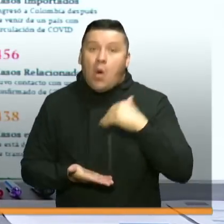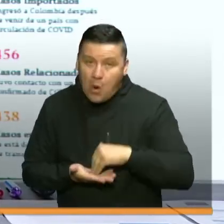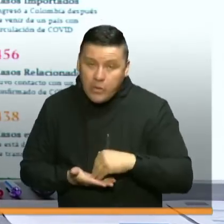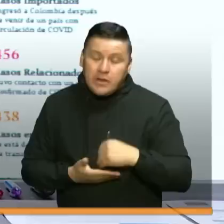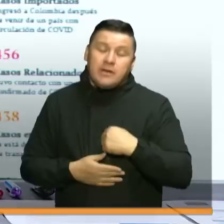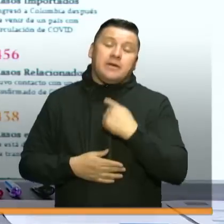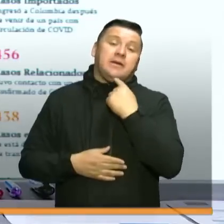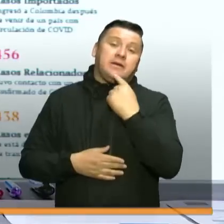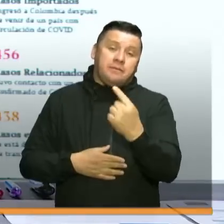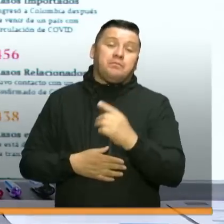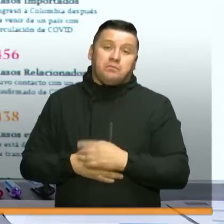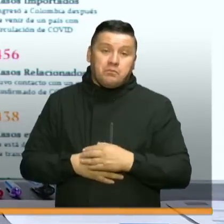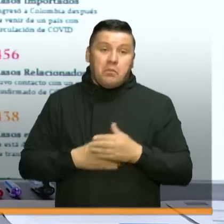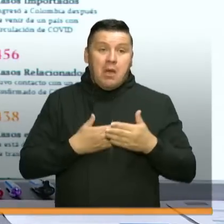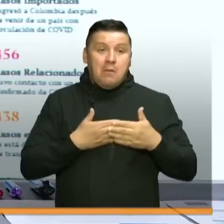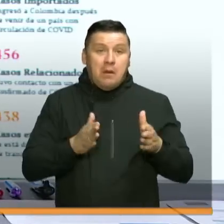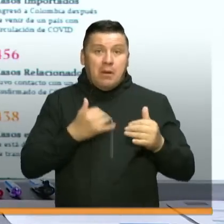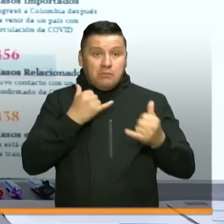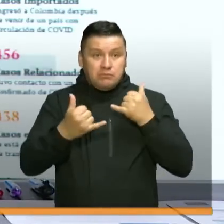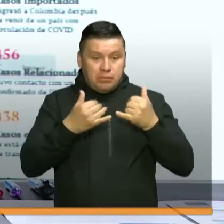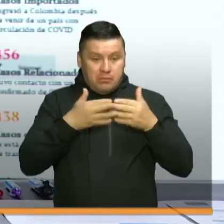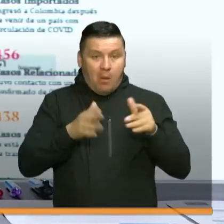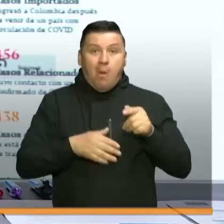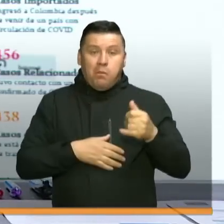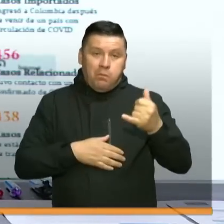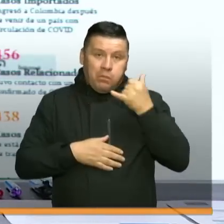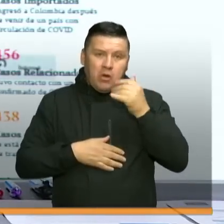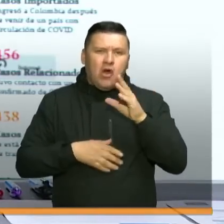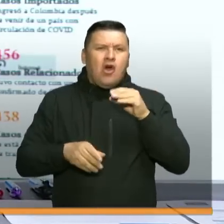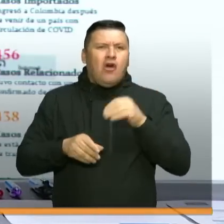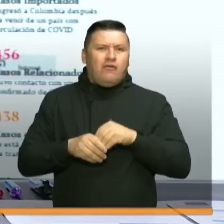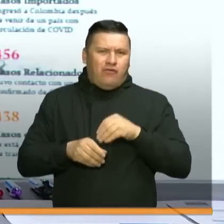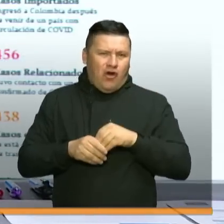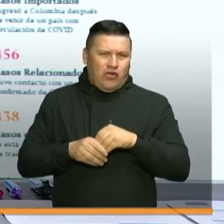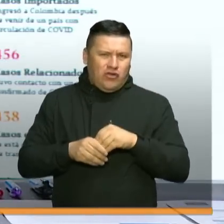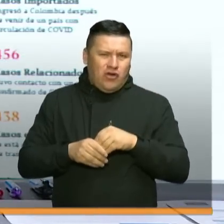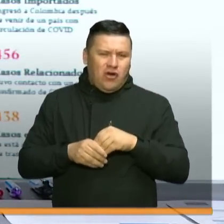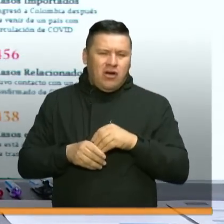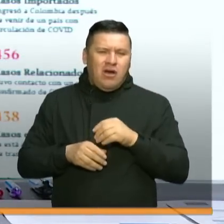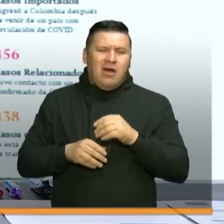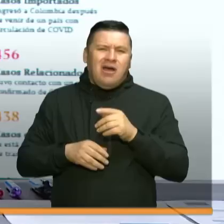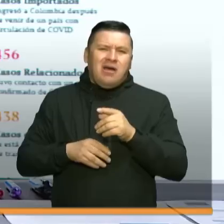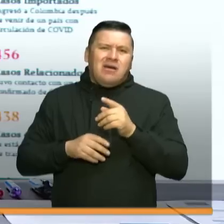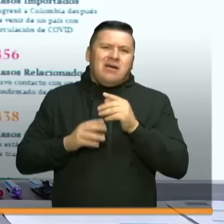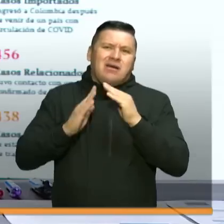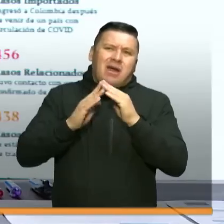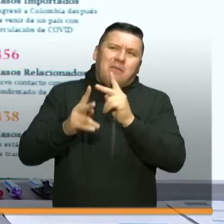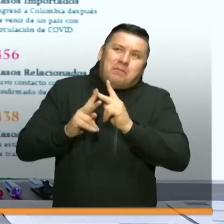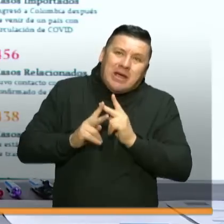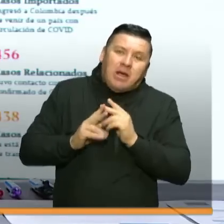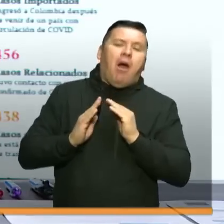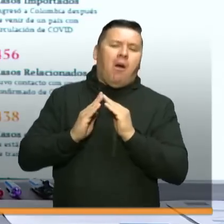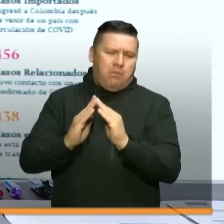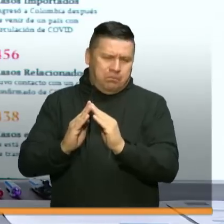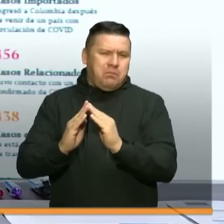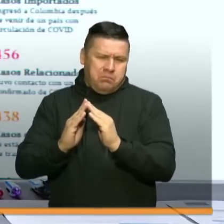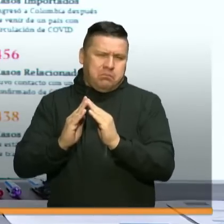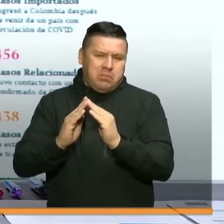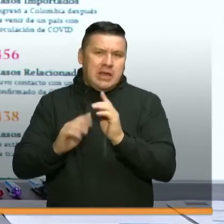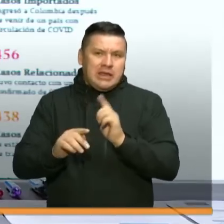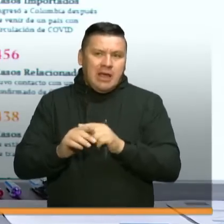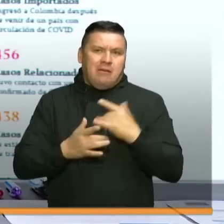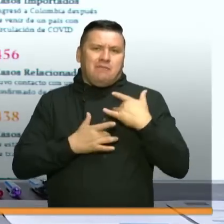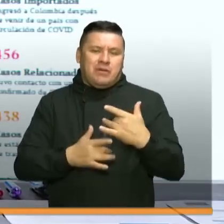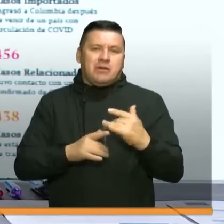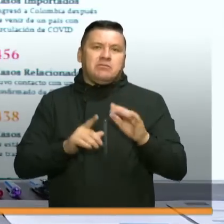vuelvo y lo digo, las líneas que hemos habilitado. Tenemos líneas con el Fondo Nacional del Ahorro para los créditos de vivienda, ahí vamos a tener periodos de